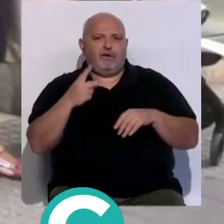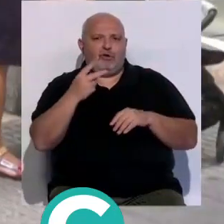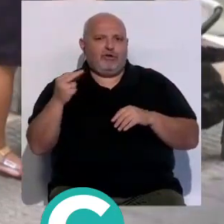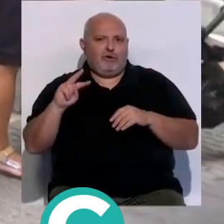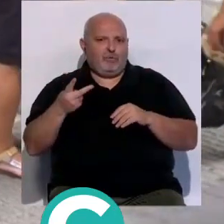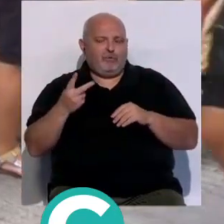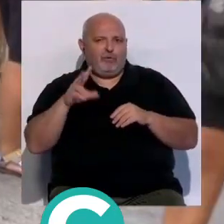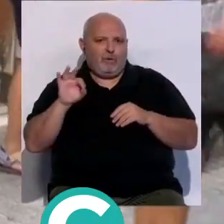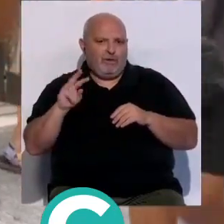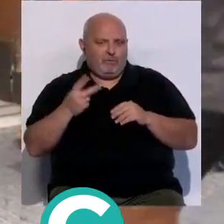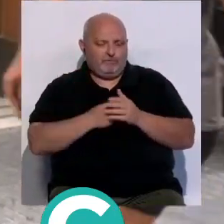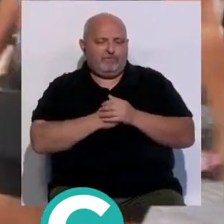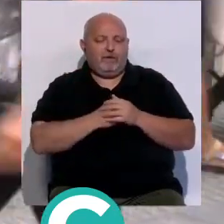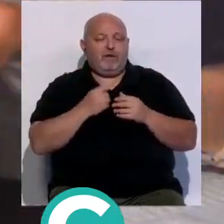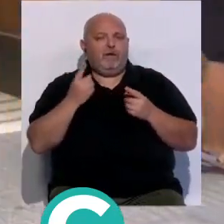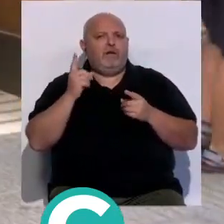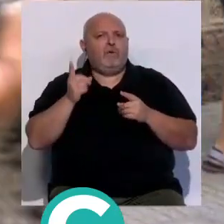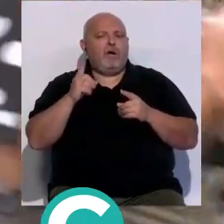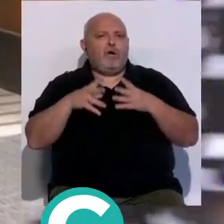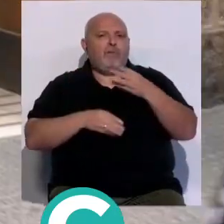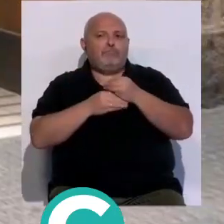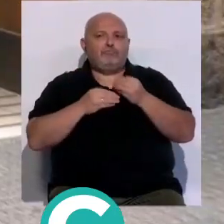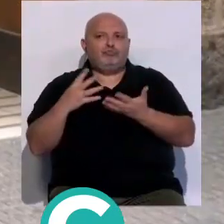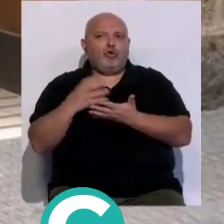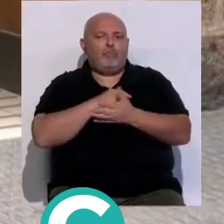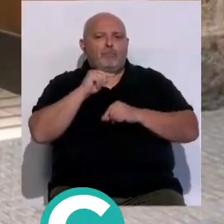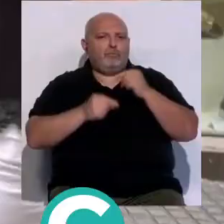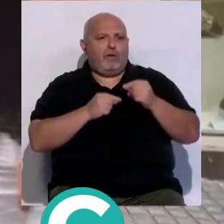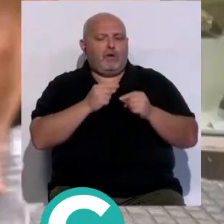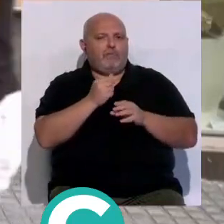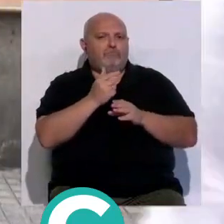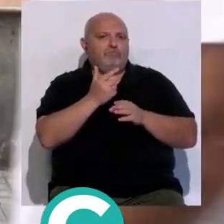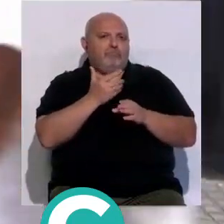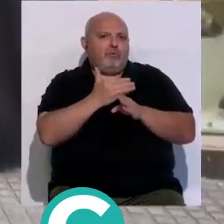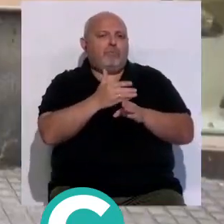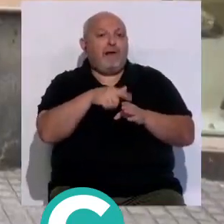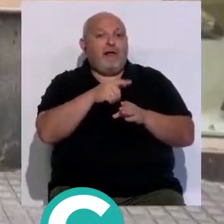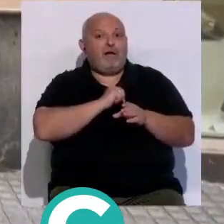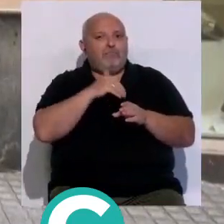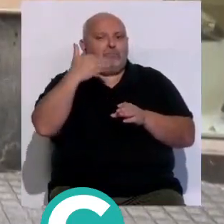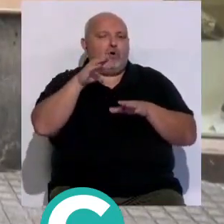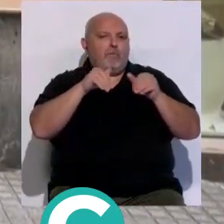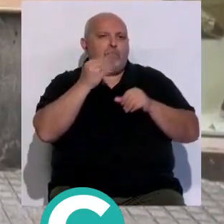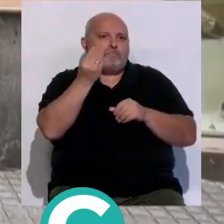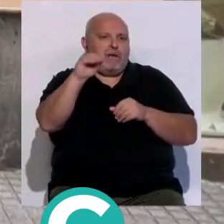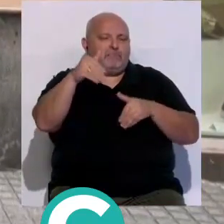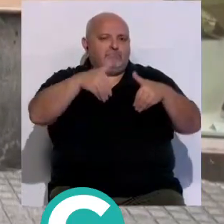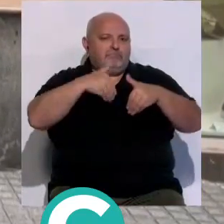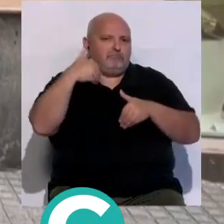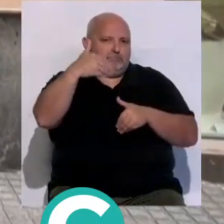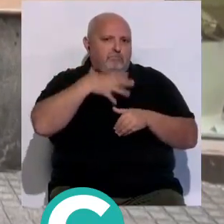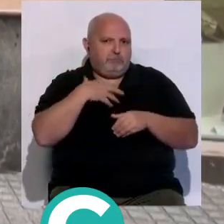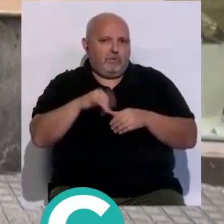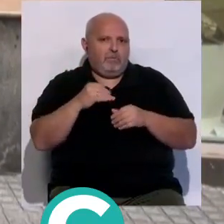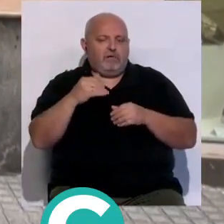euros. En este caso no se ha completado el total del presupuesto que se utilizará para una futura convocatoria según ha explicado el